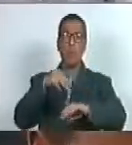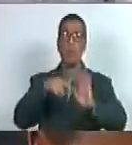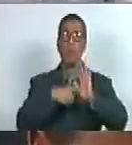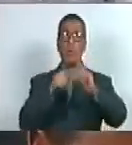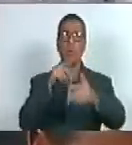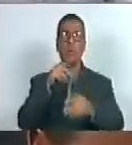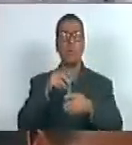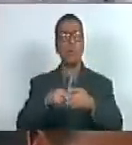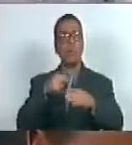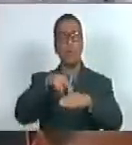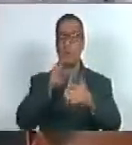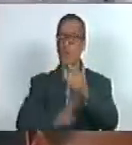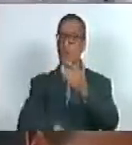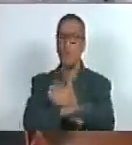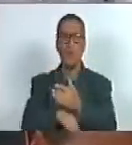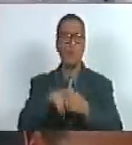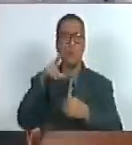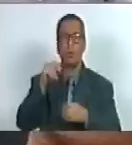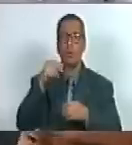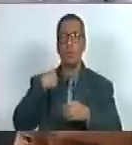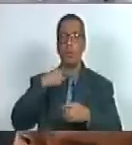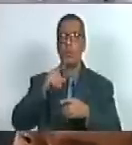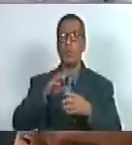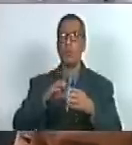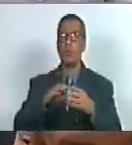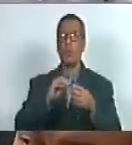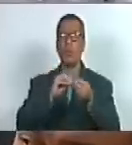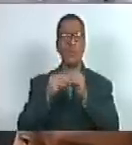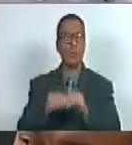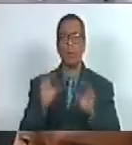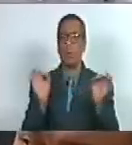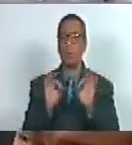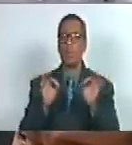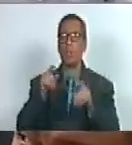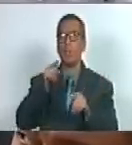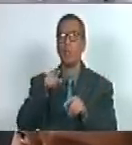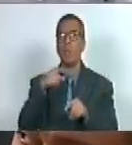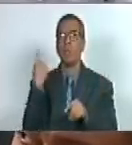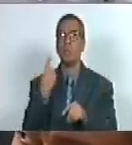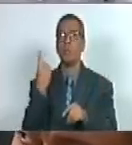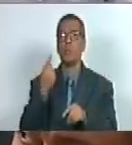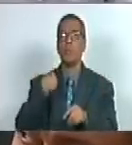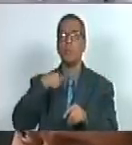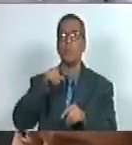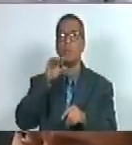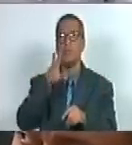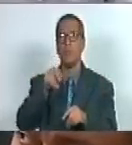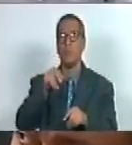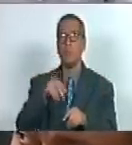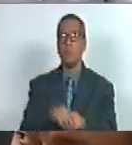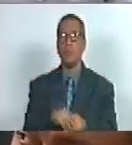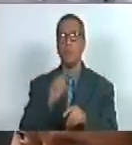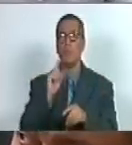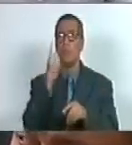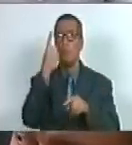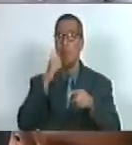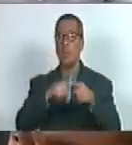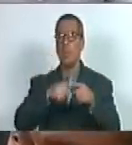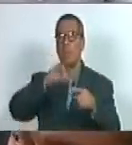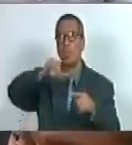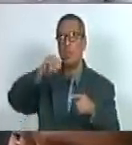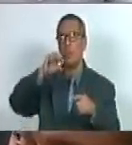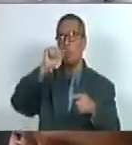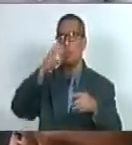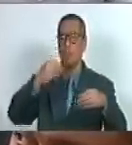salieron corriendo no y agarraron un trapo morado y lo pusieron como bandera no sencillamente no fue así primero porque José Leonardo